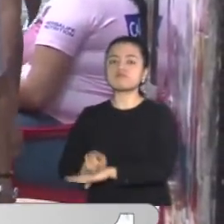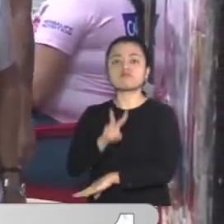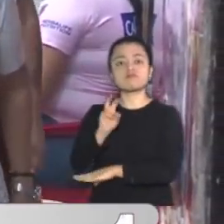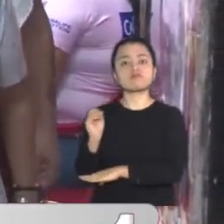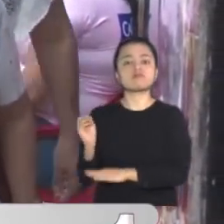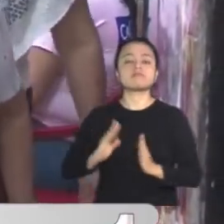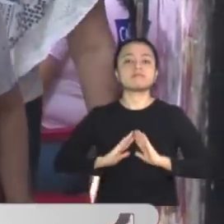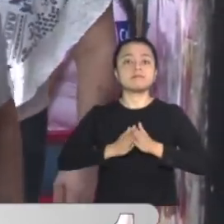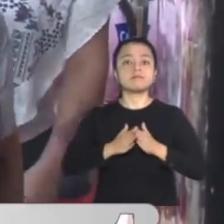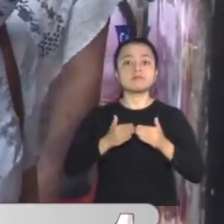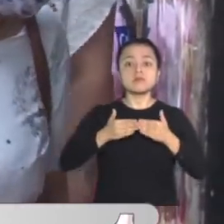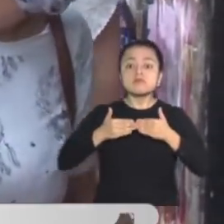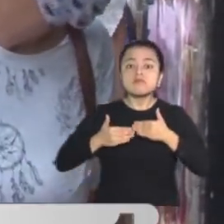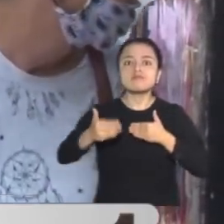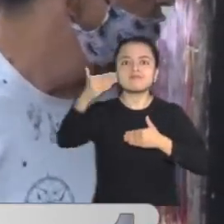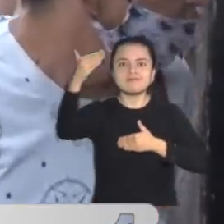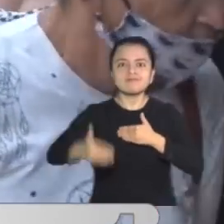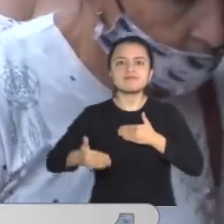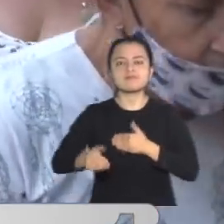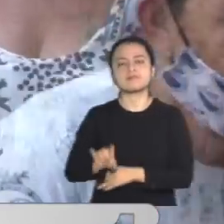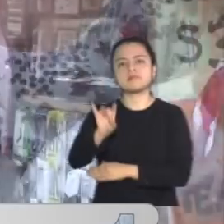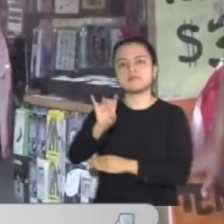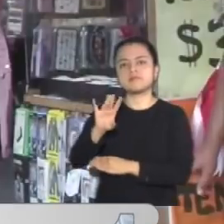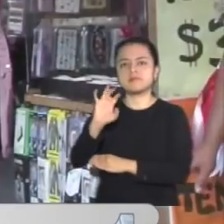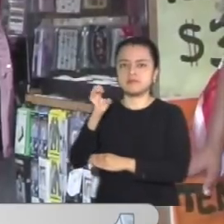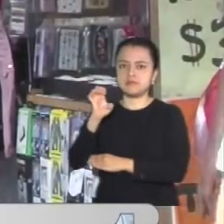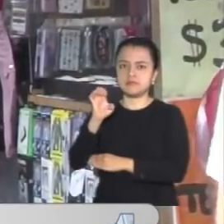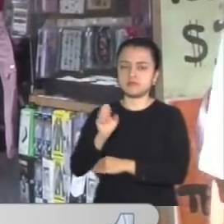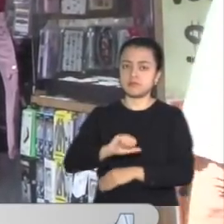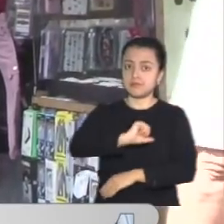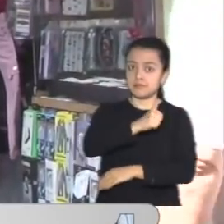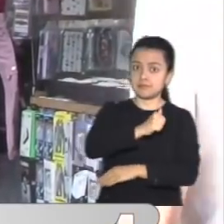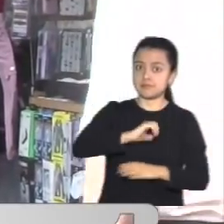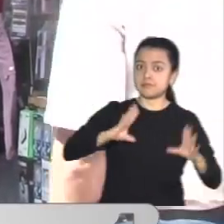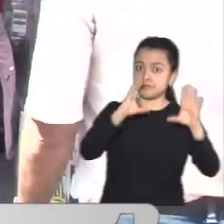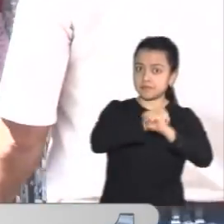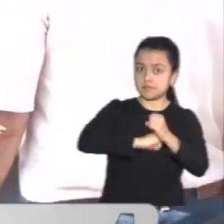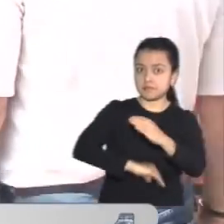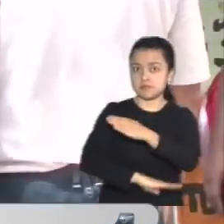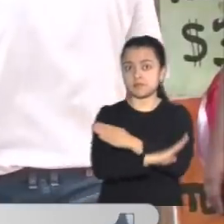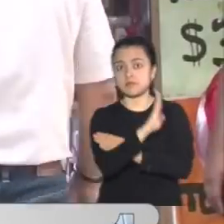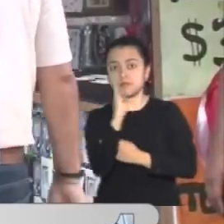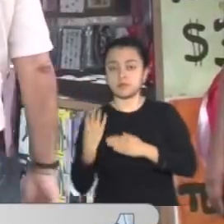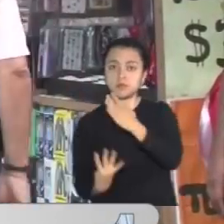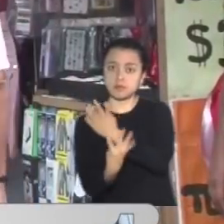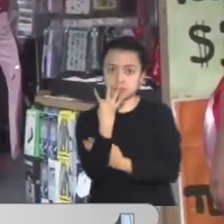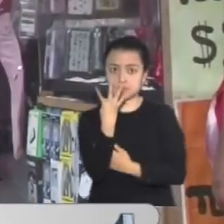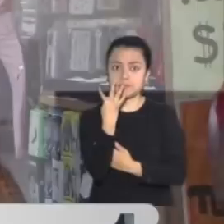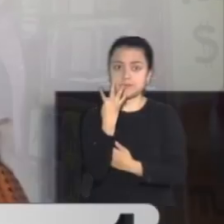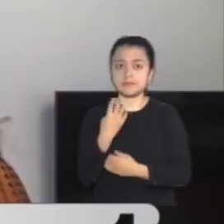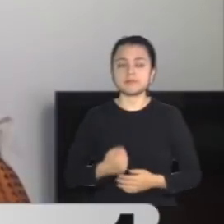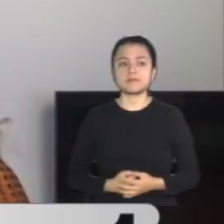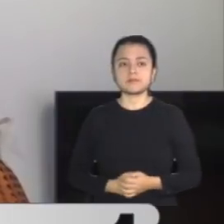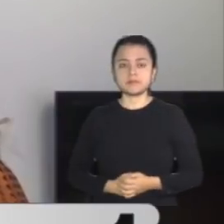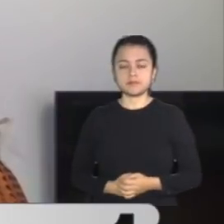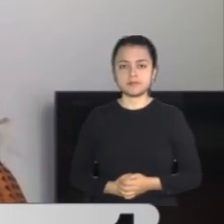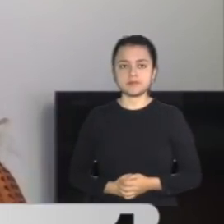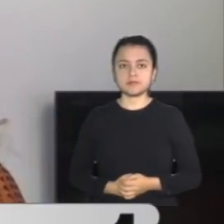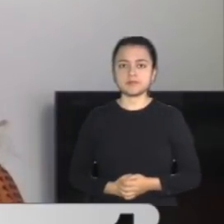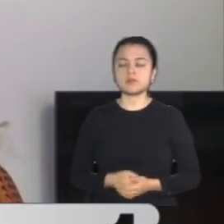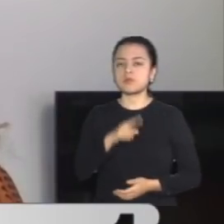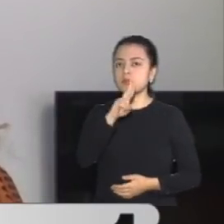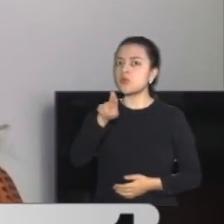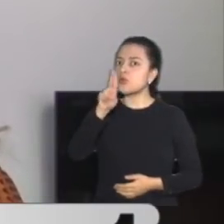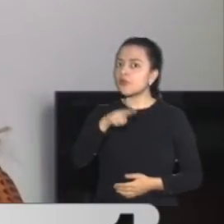diciembre, hasta el sábado 15 de enero, de 10 de la noche a 4 de la mañana. De 10 de la noche a 4 de la mañana para los